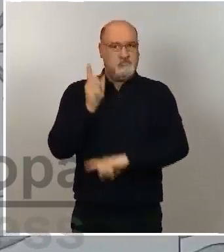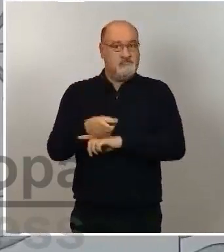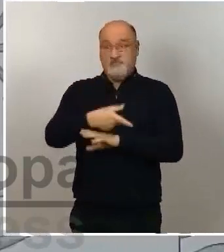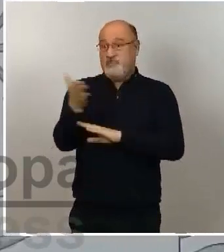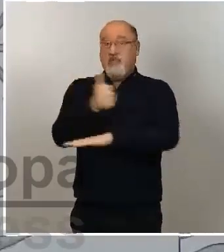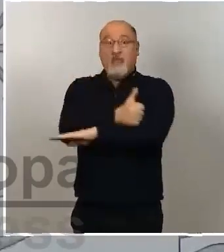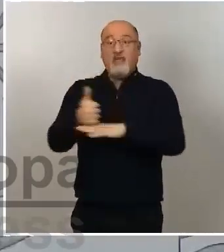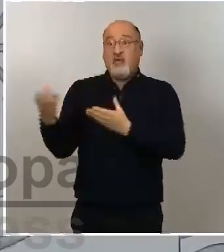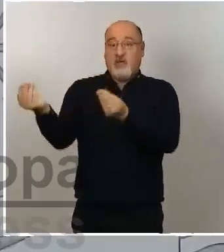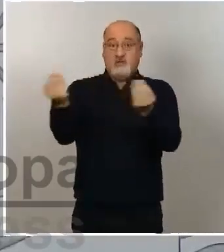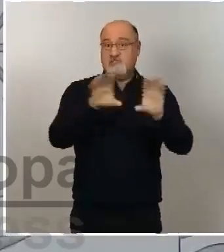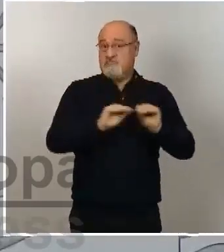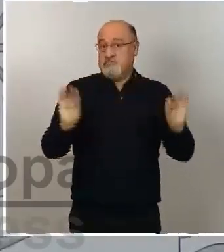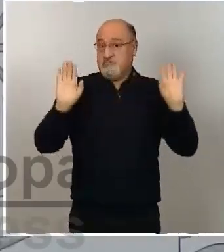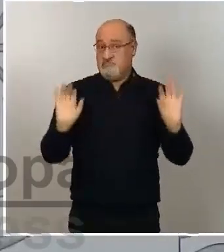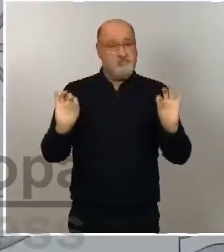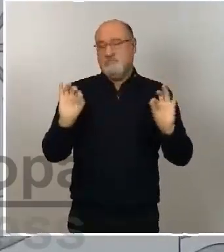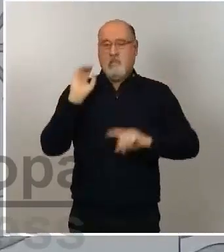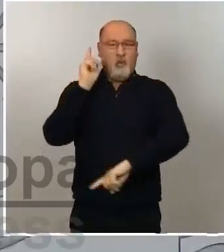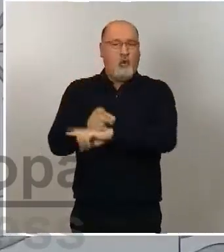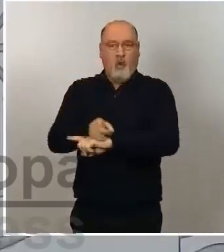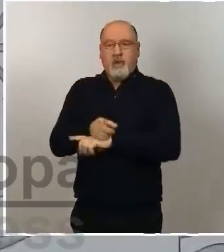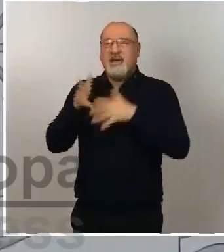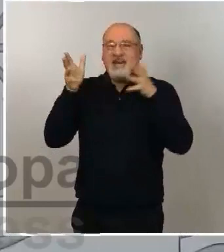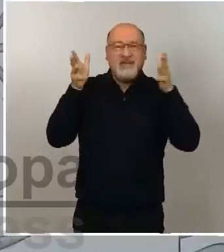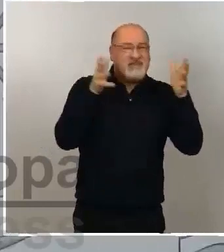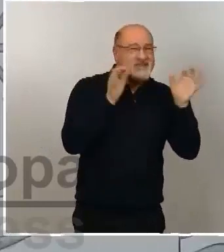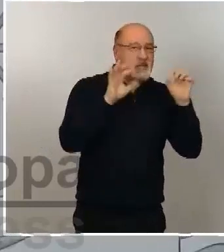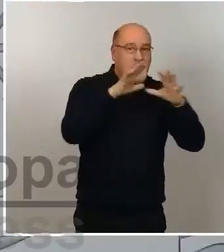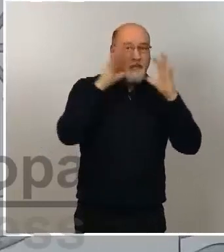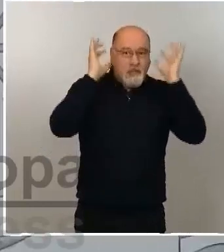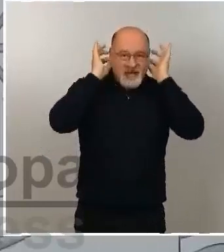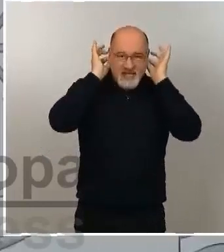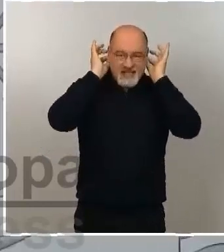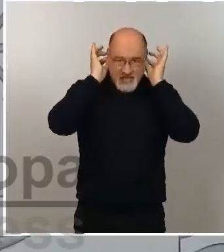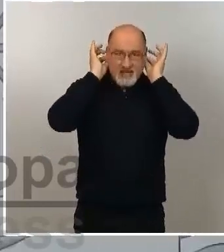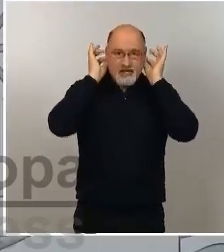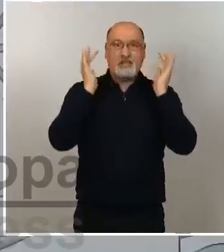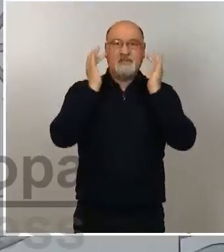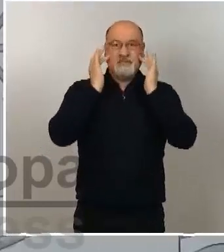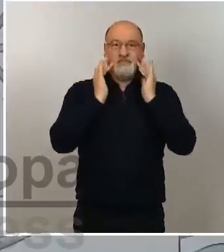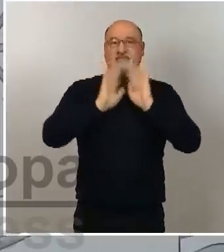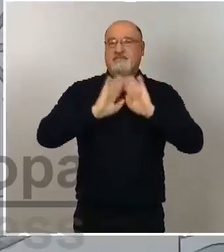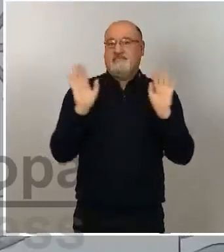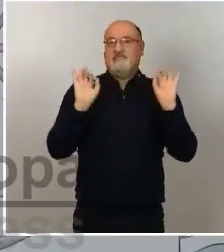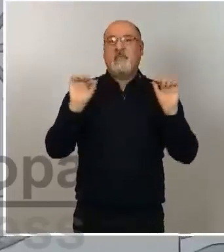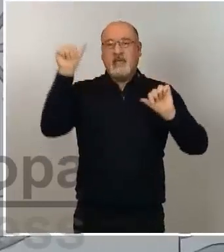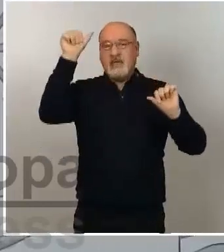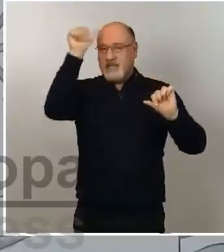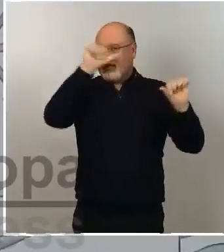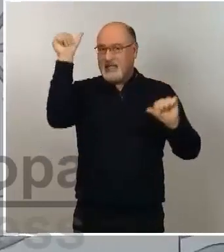habituales en donde lo que se recomienda es la utilización de la mascarilla, habitualmente la mascarilla quirúrgica o la mascarilla